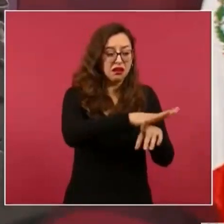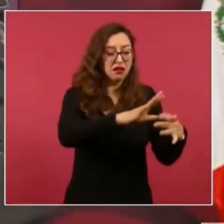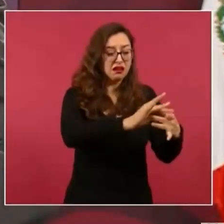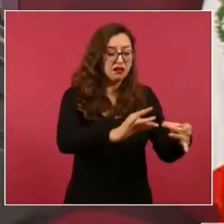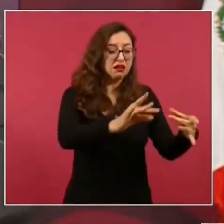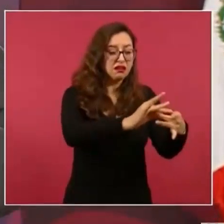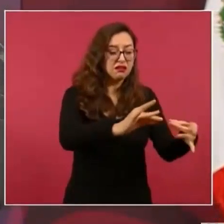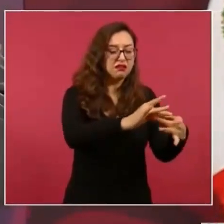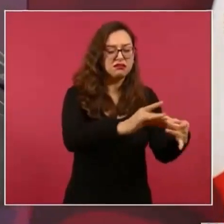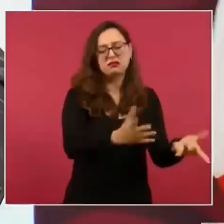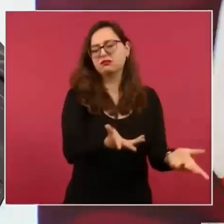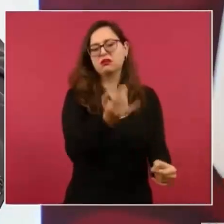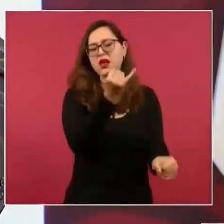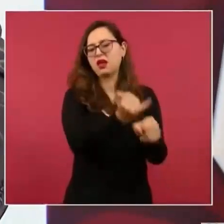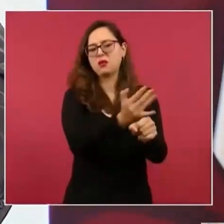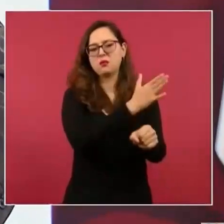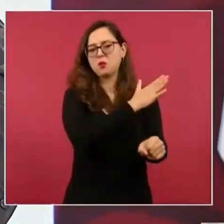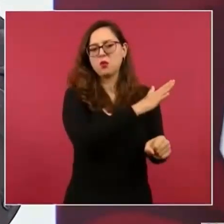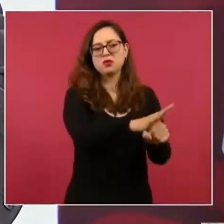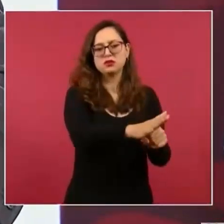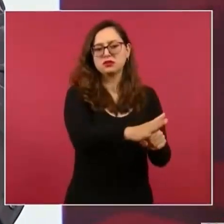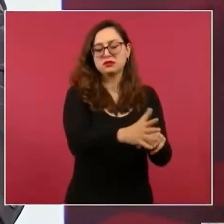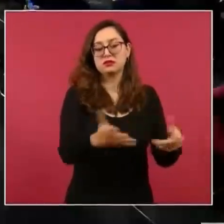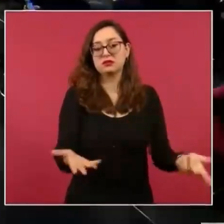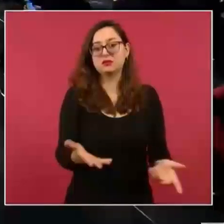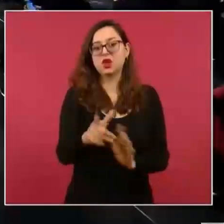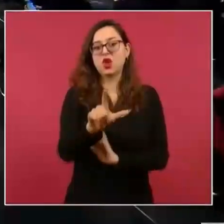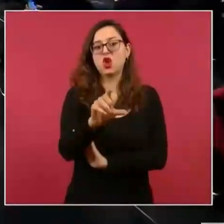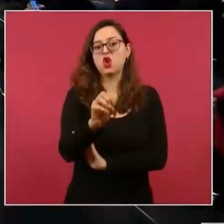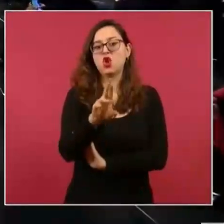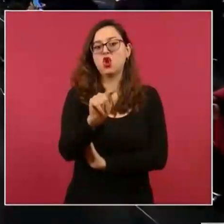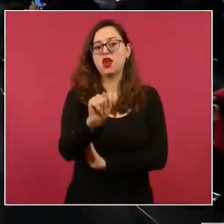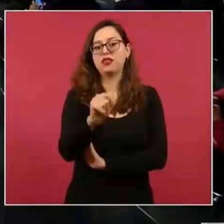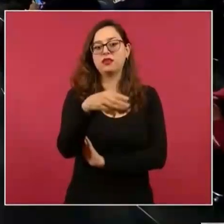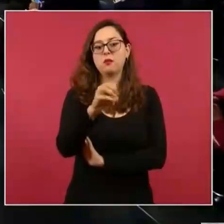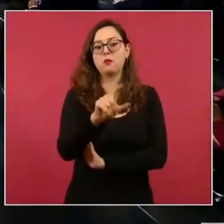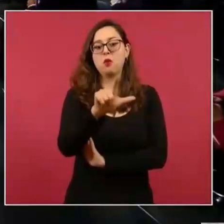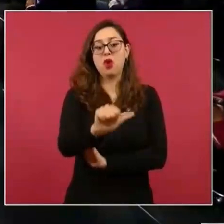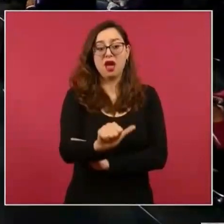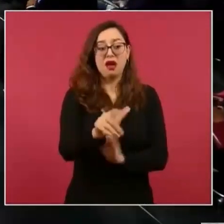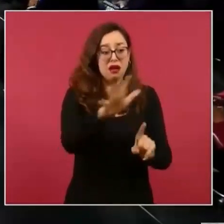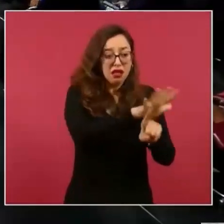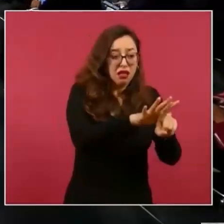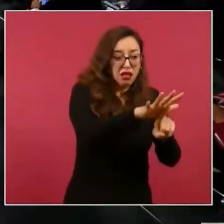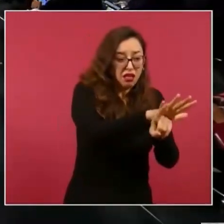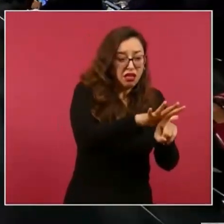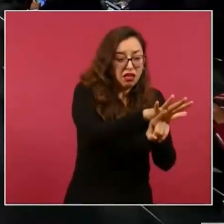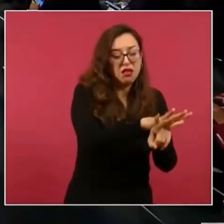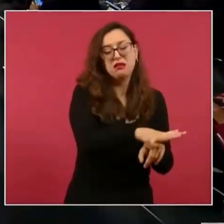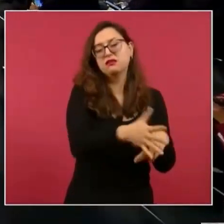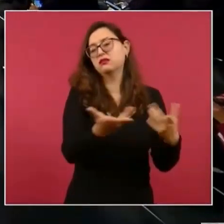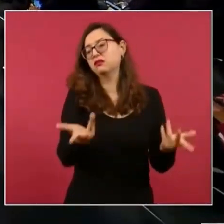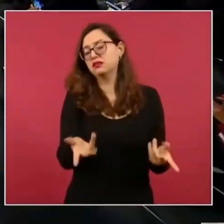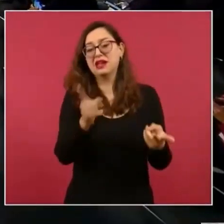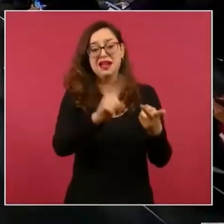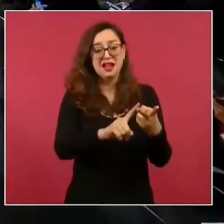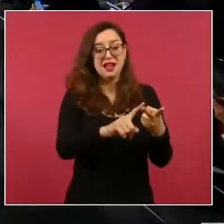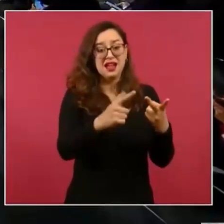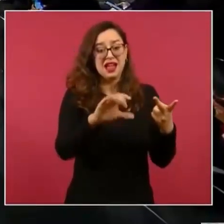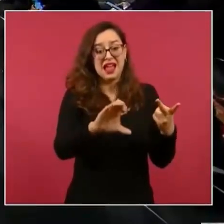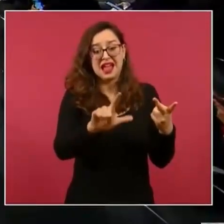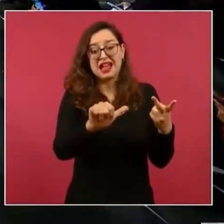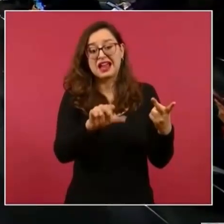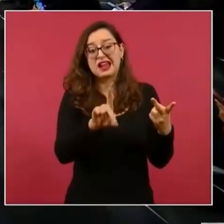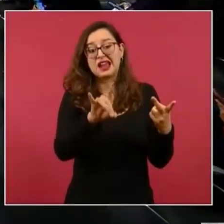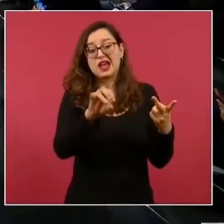si vamos a convencer a Lore de Mola, a Claudia X. González.